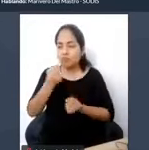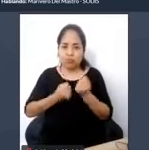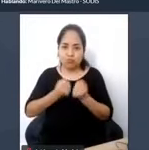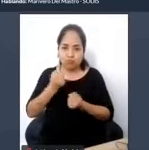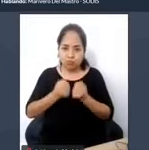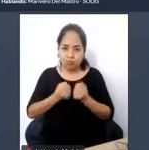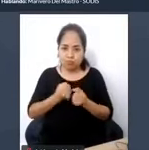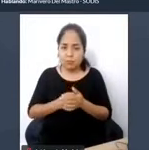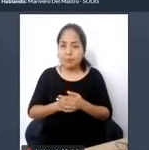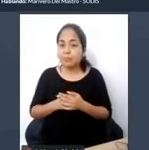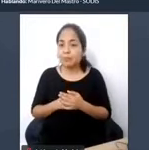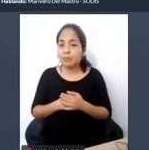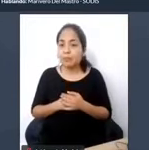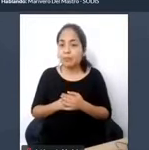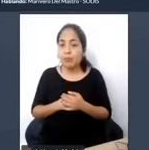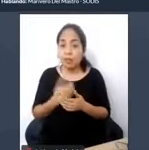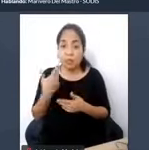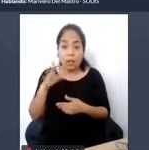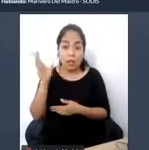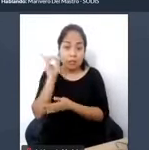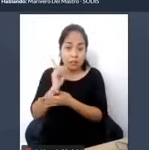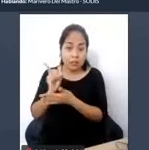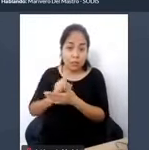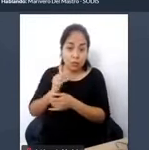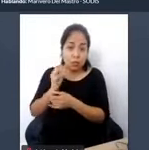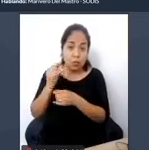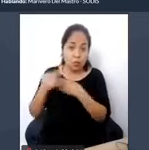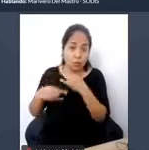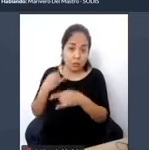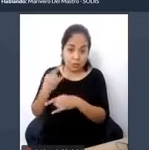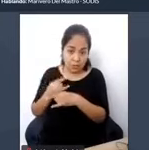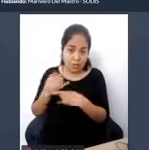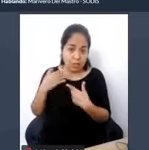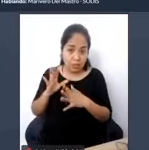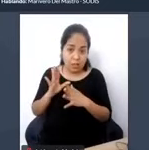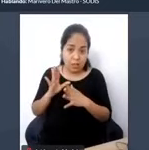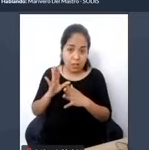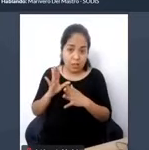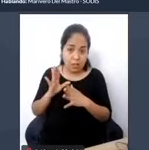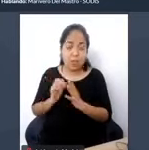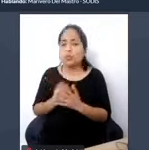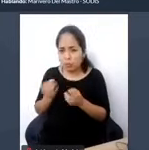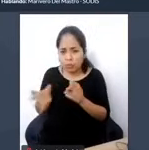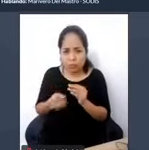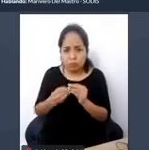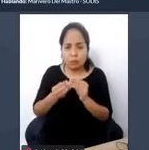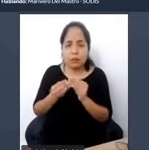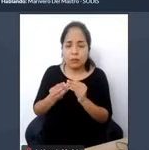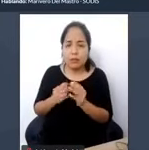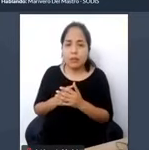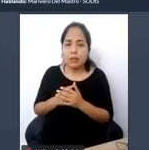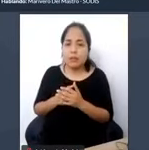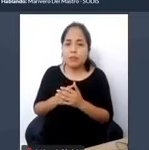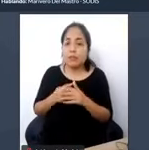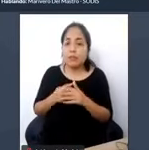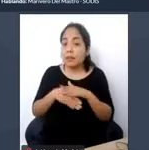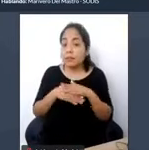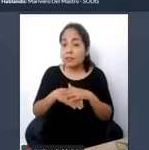accesibilidad universal, que son conceptos que ya desarrolló Jaime, solo los voy a pasar de manera rápida. Accesibilidad universal,